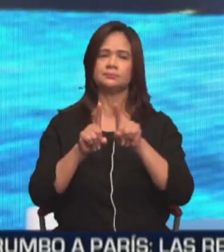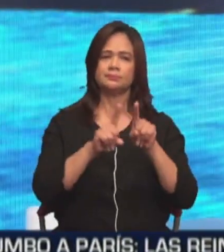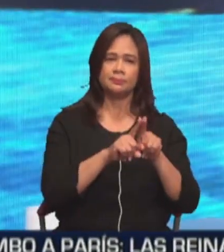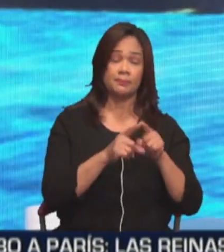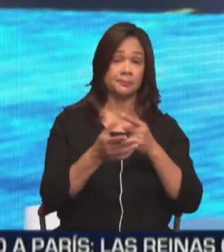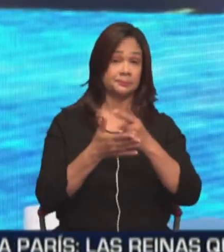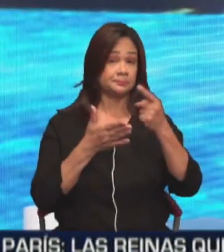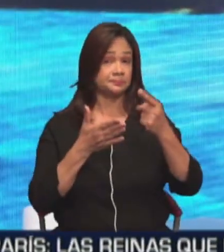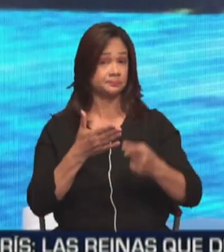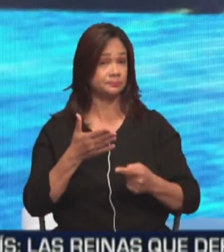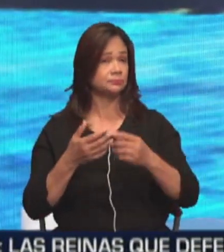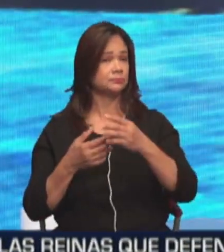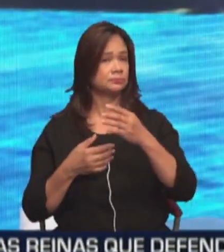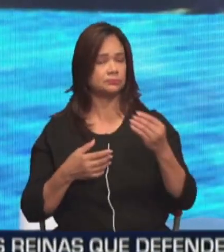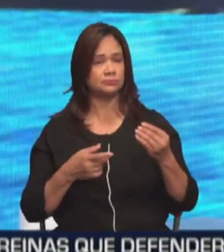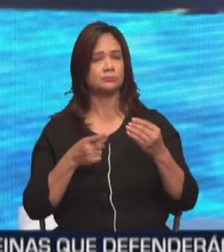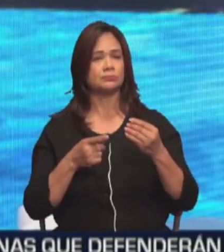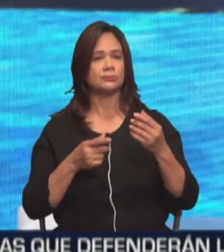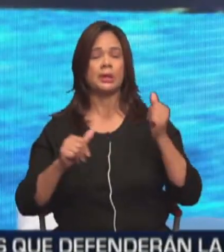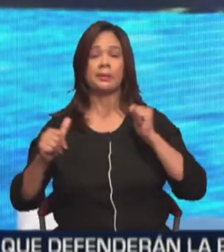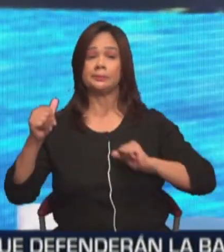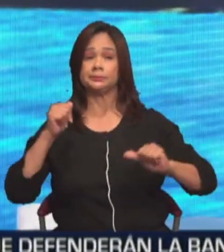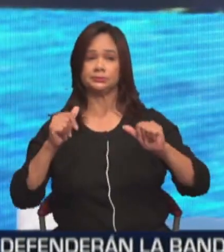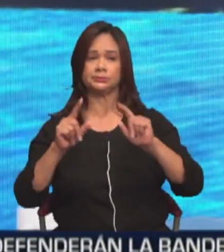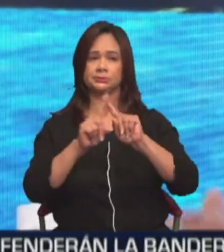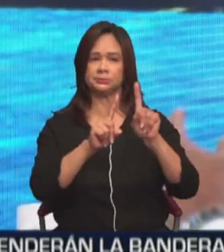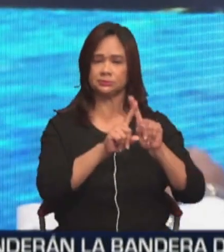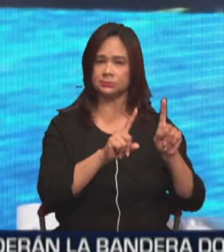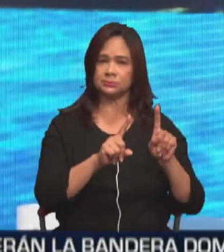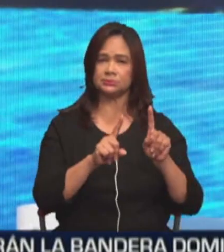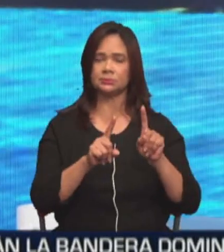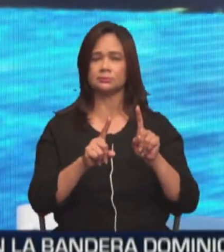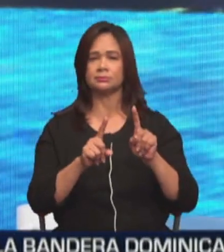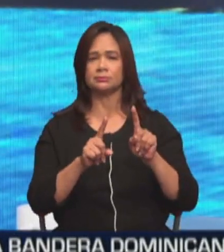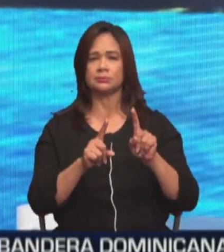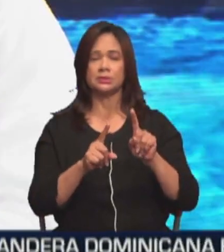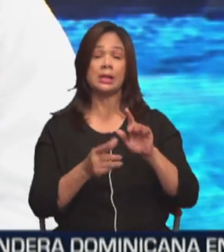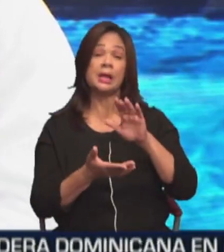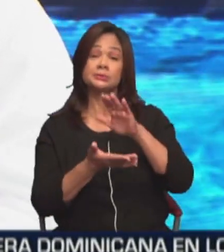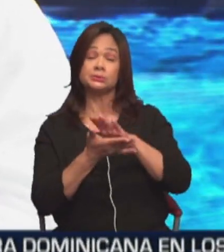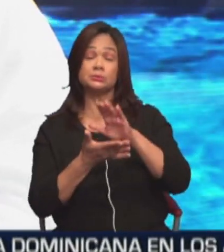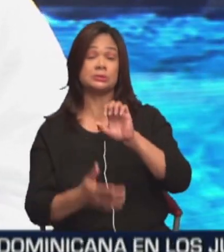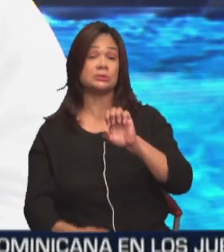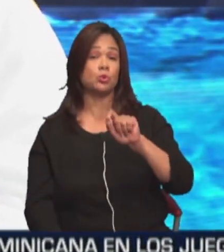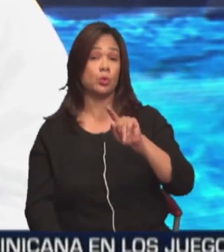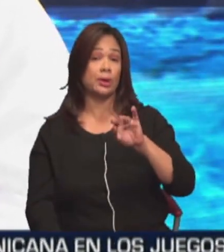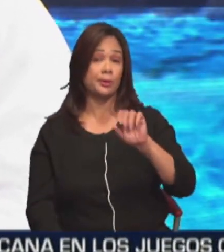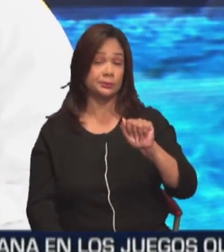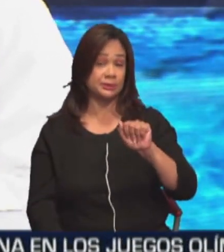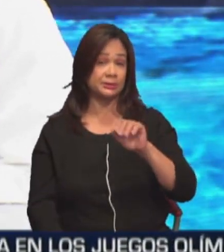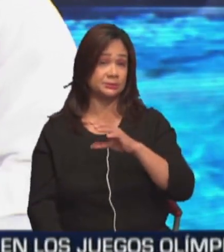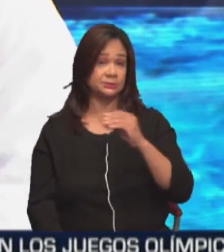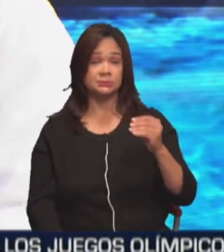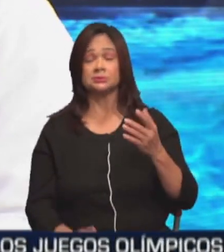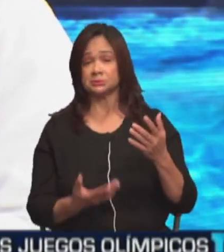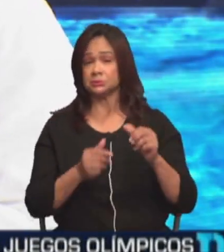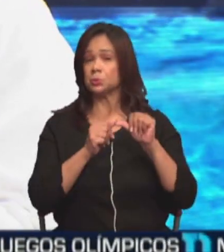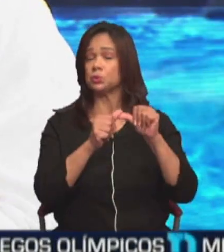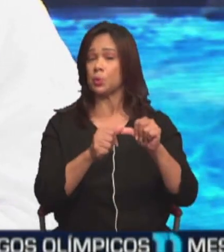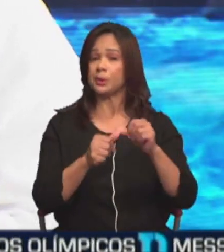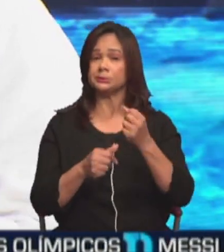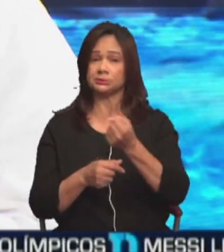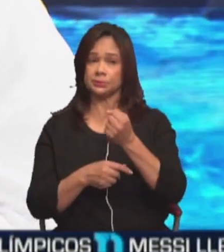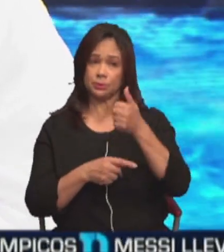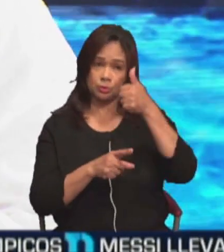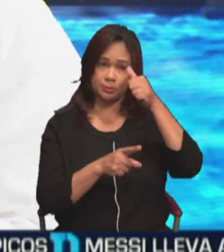este fin de semana con espectáculos que hay. Espectáculos que hay. la ecuelota sábado y domingo y se gala el viernes. Entonces, que por